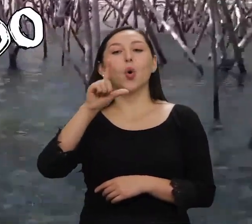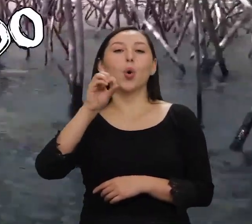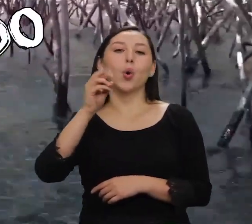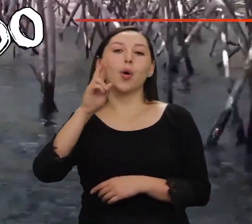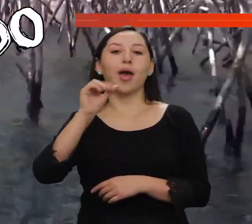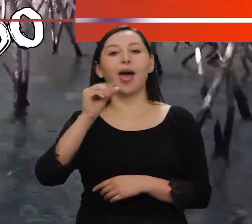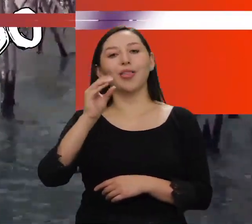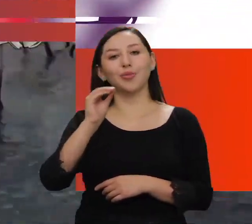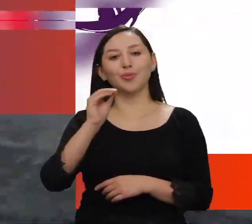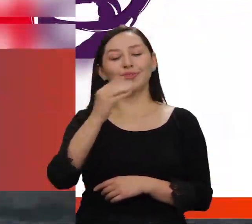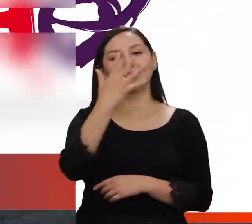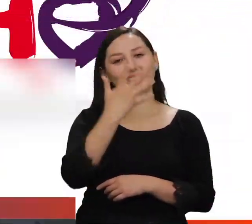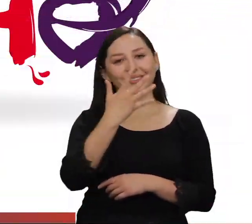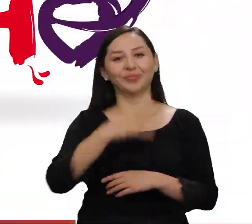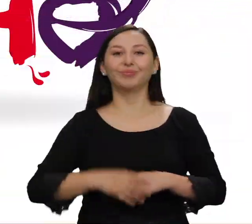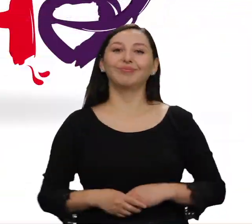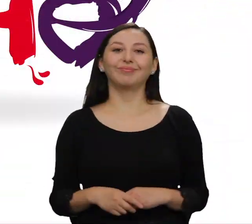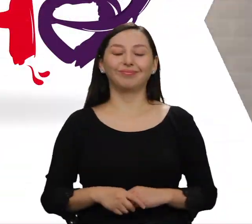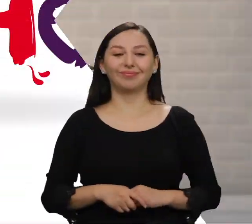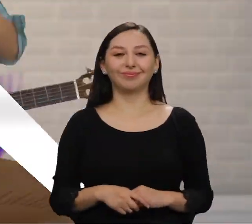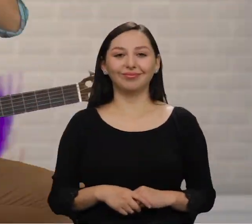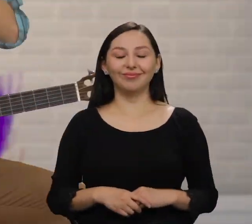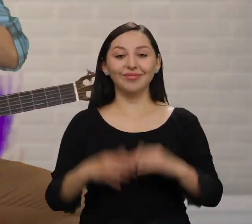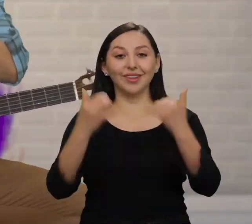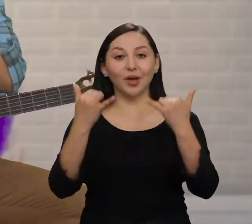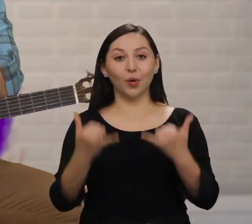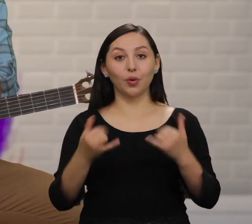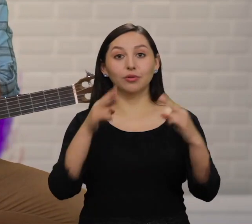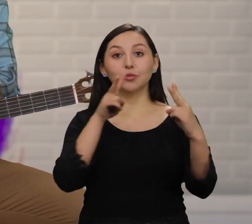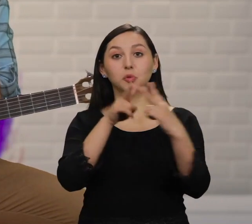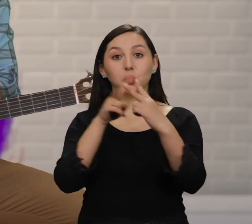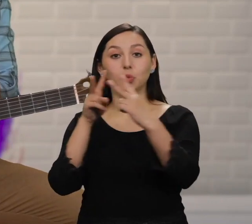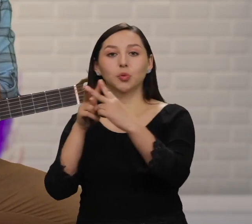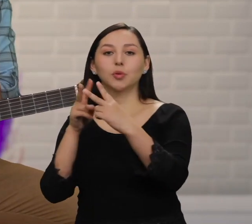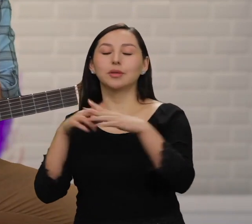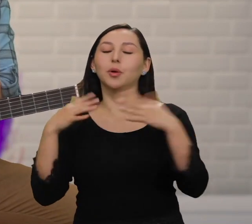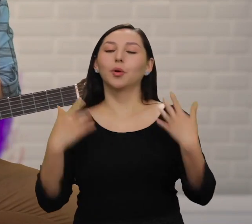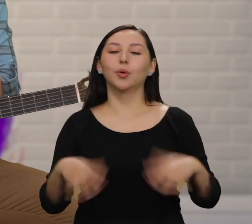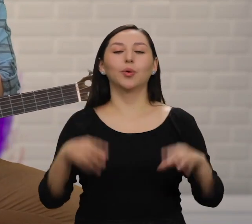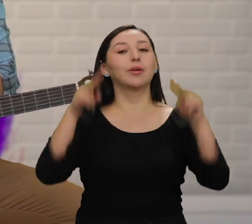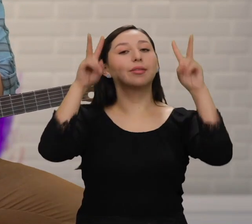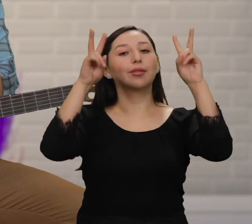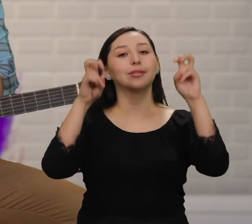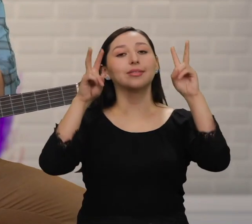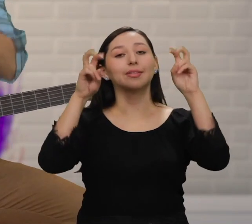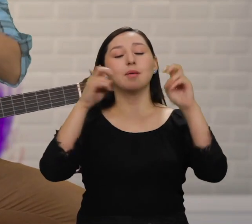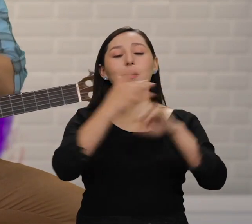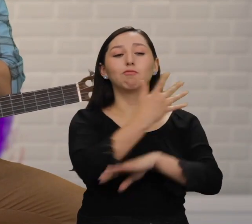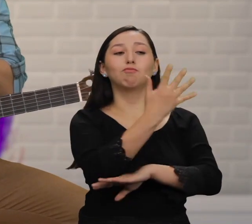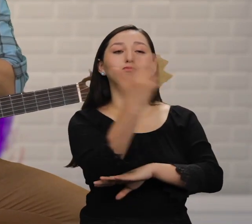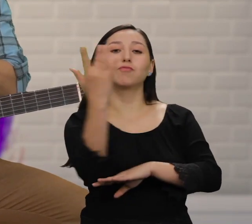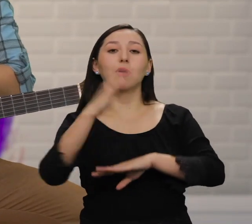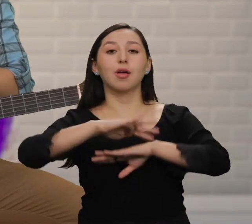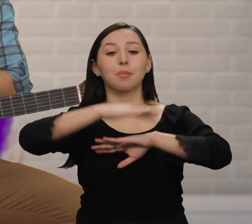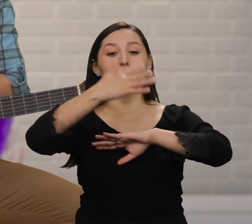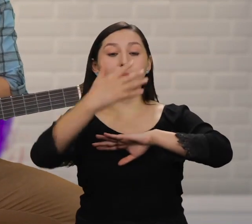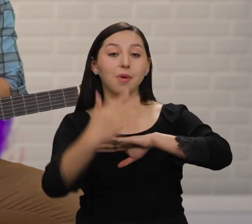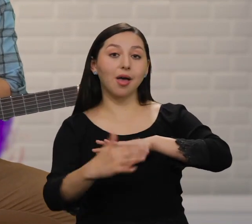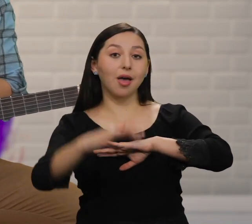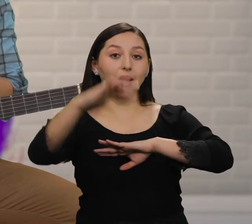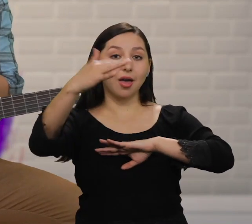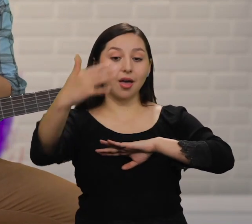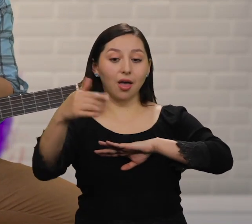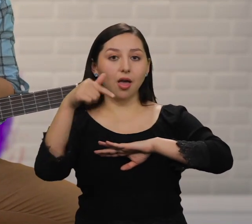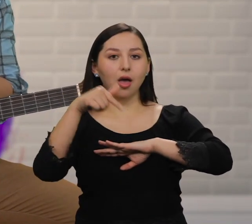colorado o gateado Hoy conocimos muchísimo sobre los manglares Por ejemplo, que son